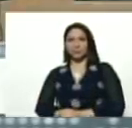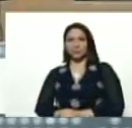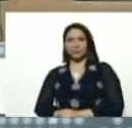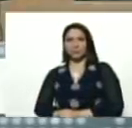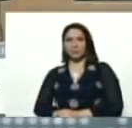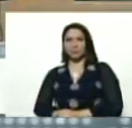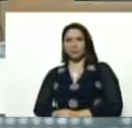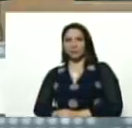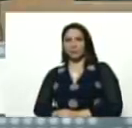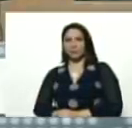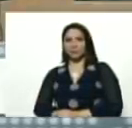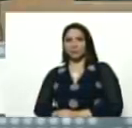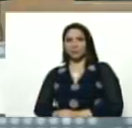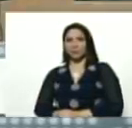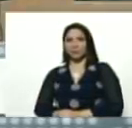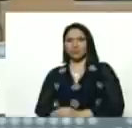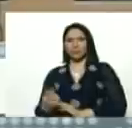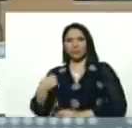yo me pregunto,